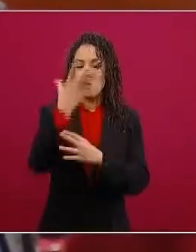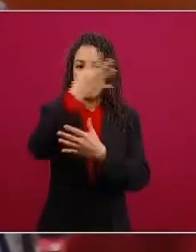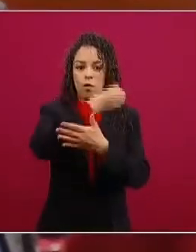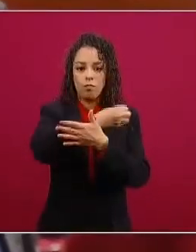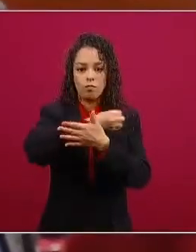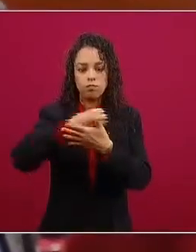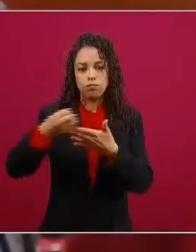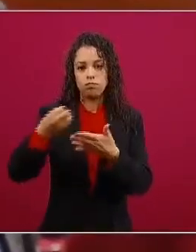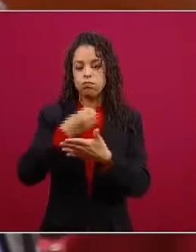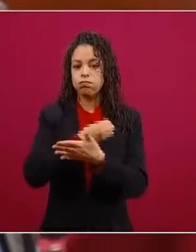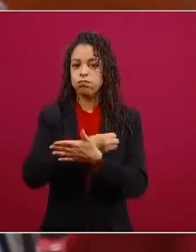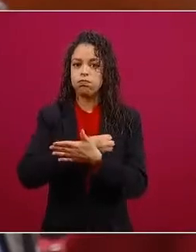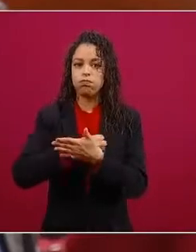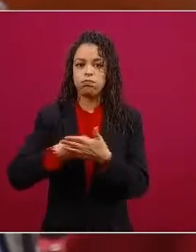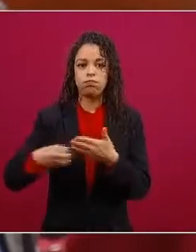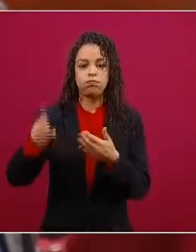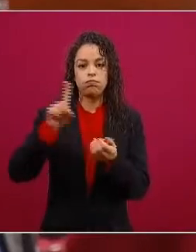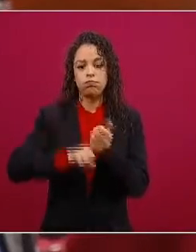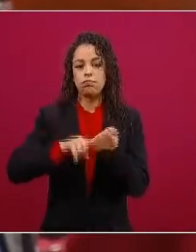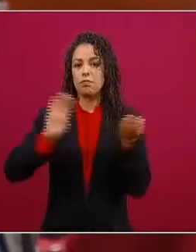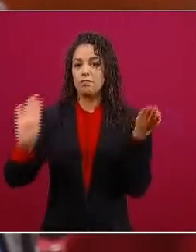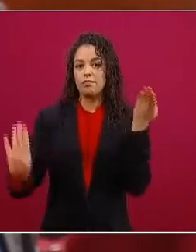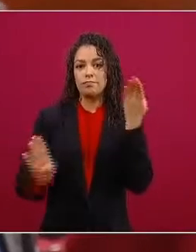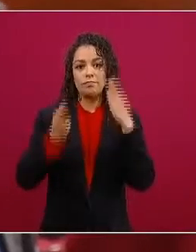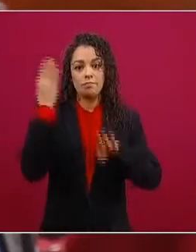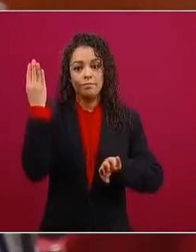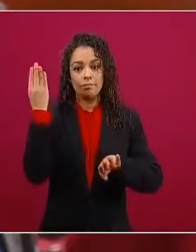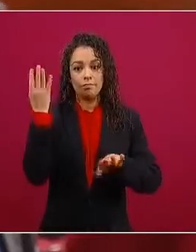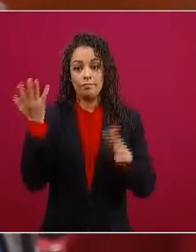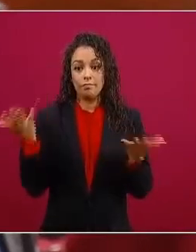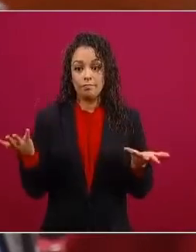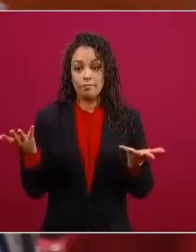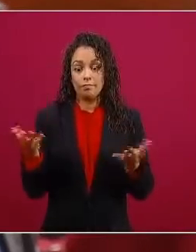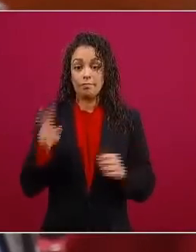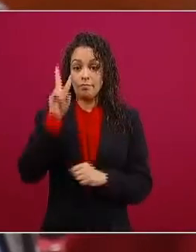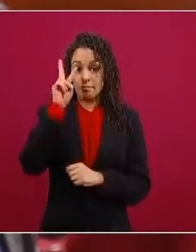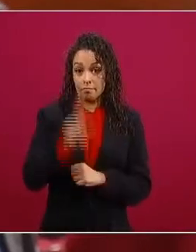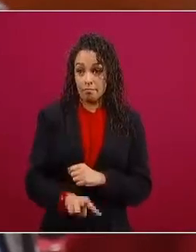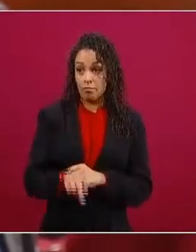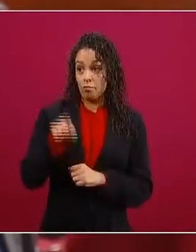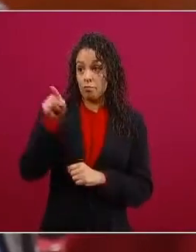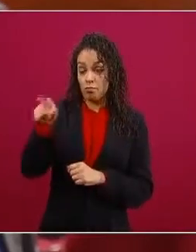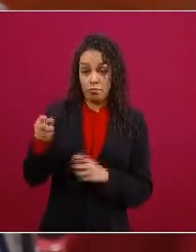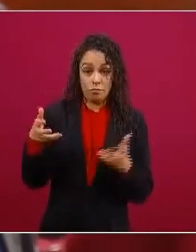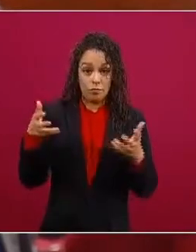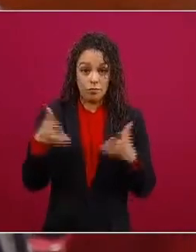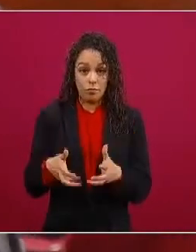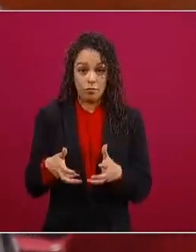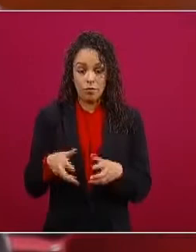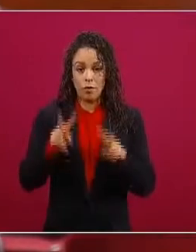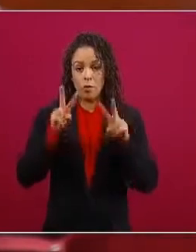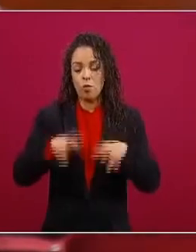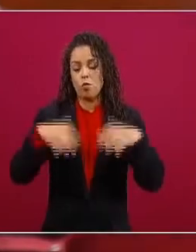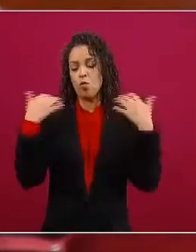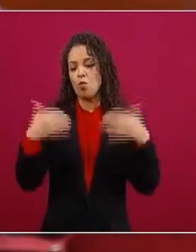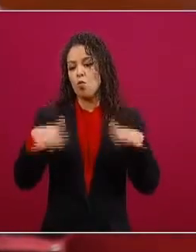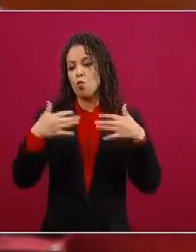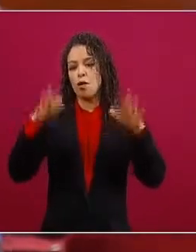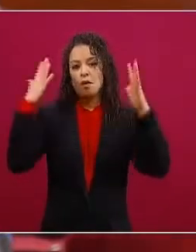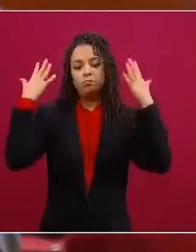además bueno pues su postura la verdad es que se aplaude porque ante los organismos